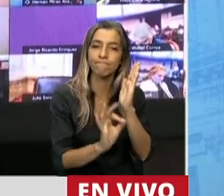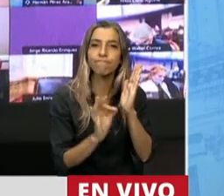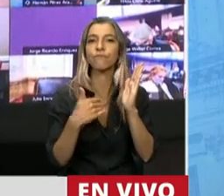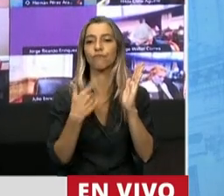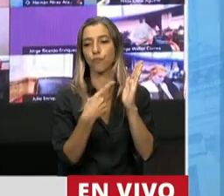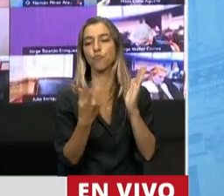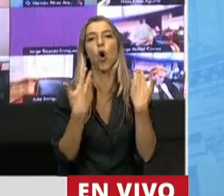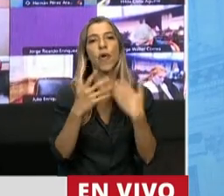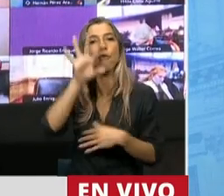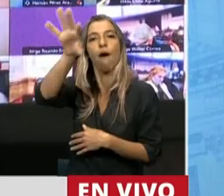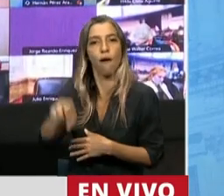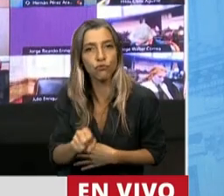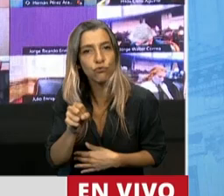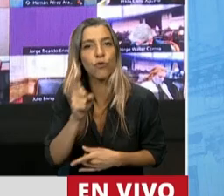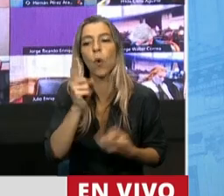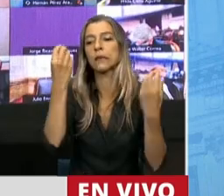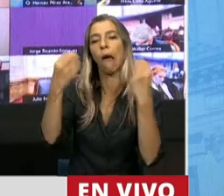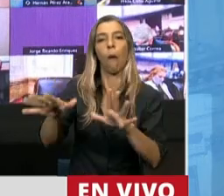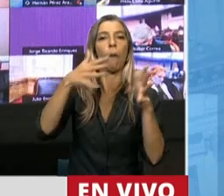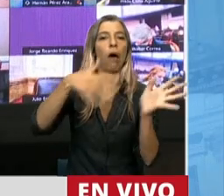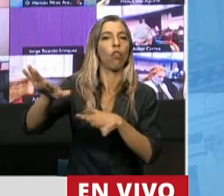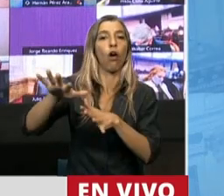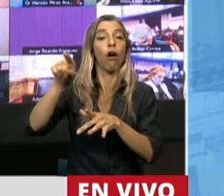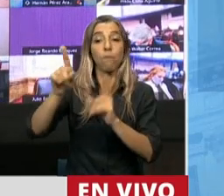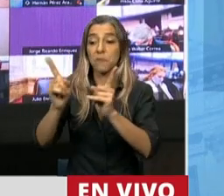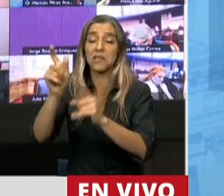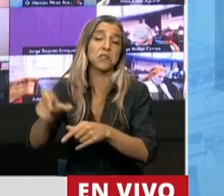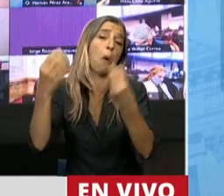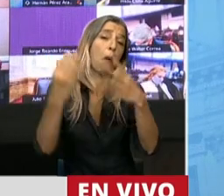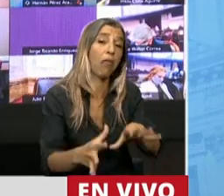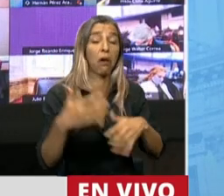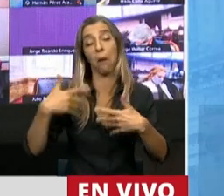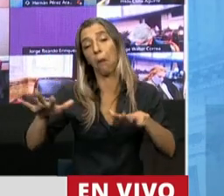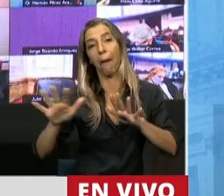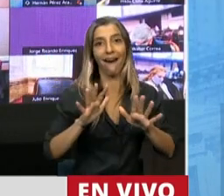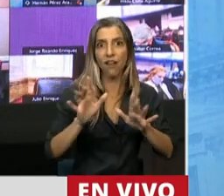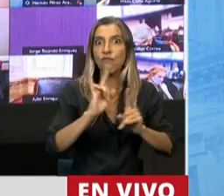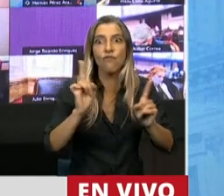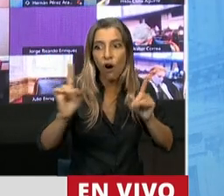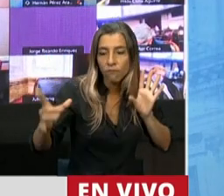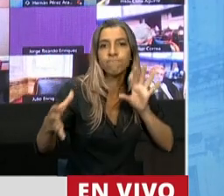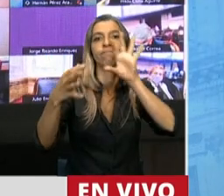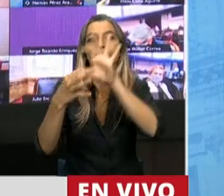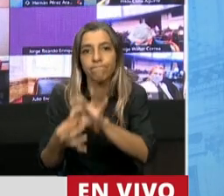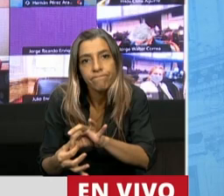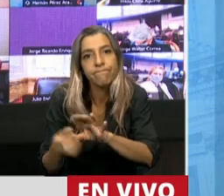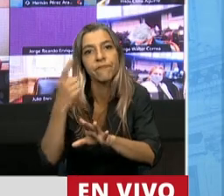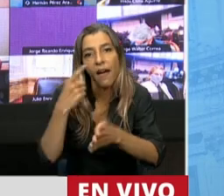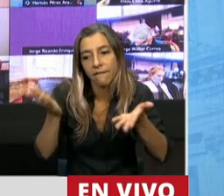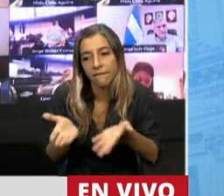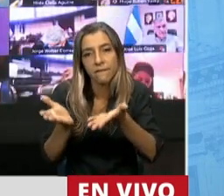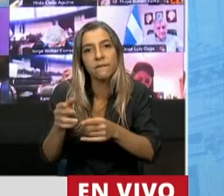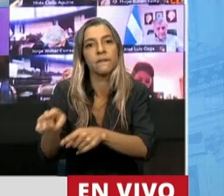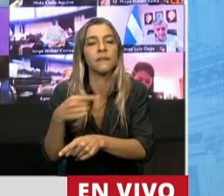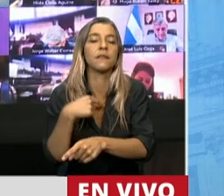caigan en el abandono. En definitiva, Presidente, lo que les estamos diciendo es que el mundo adulto, por fin,